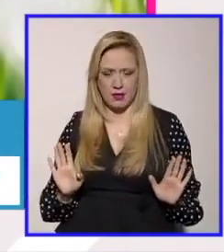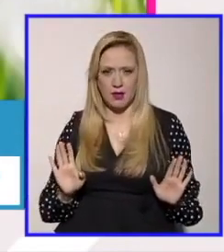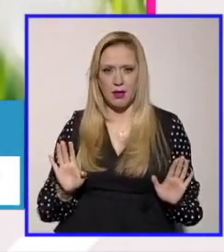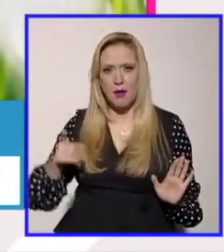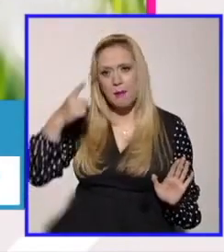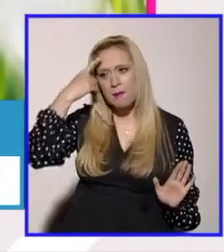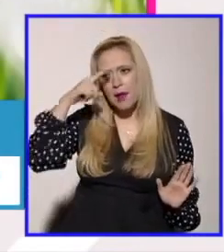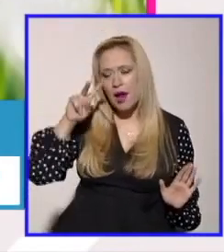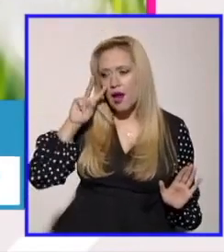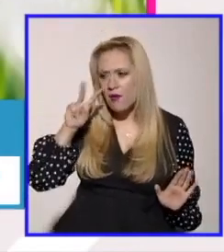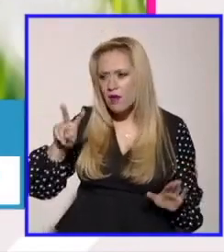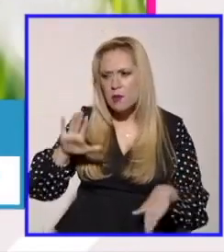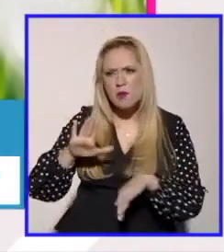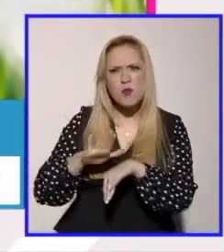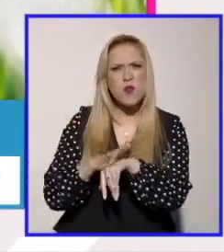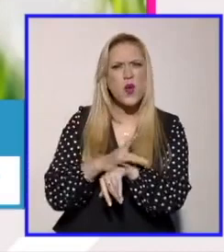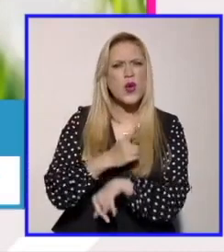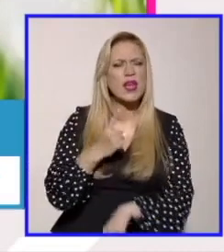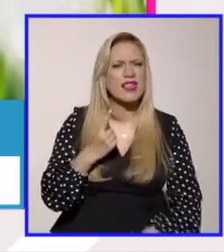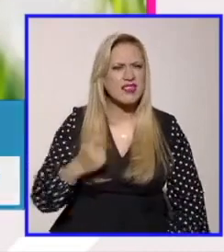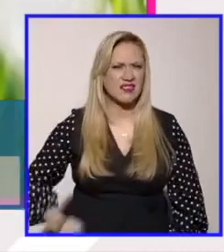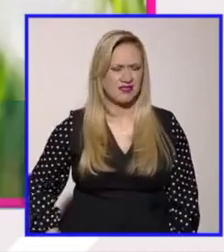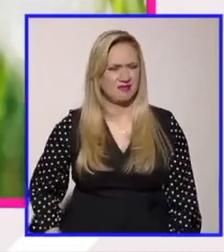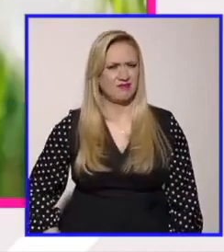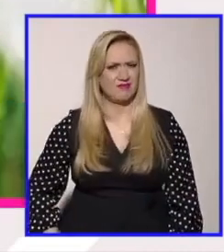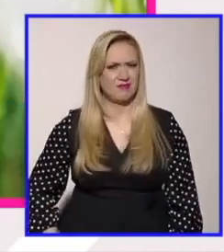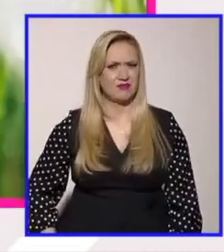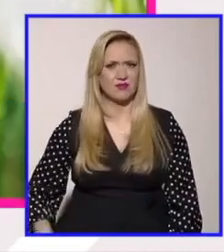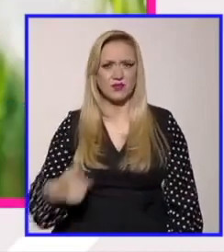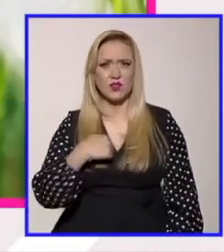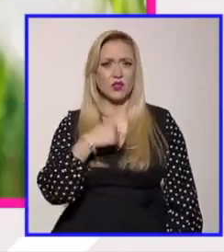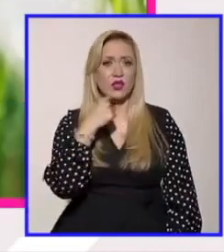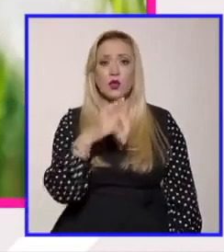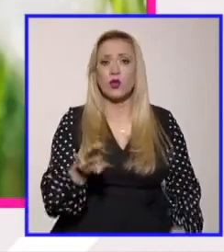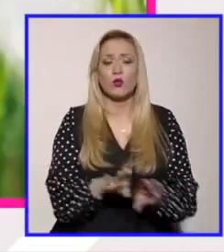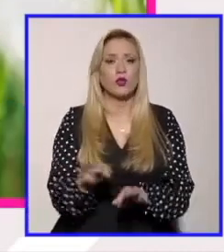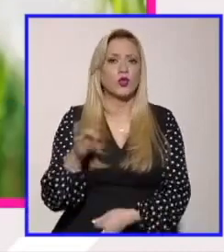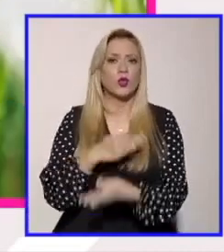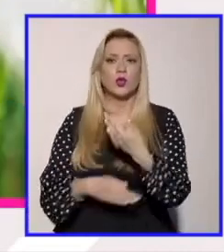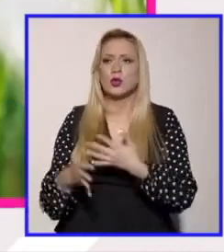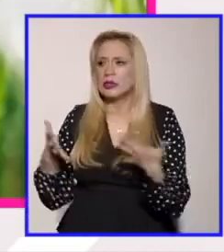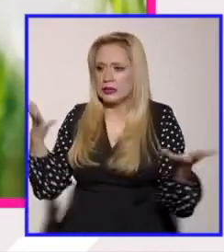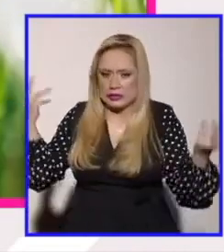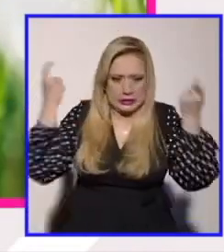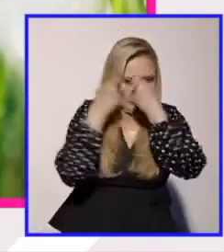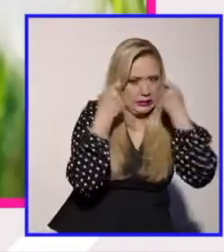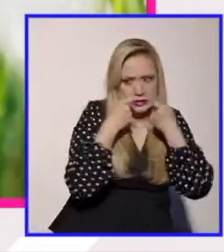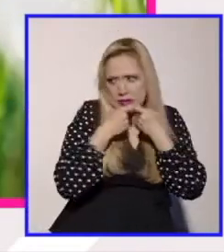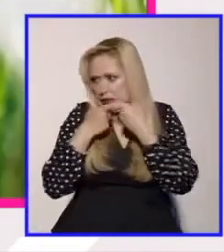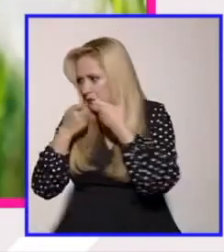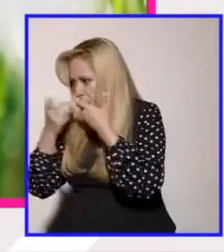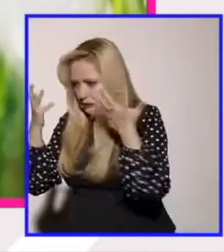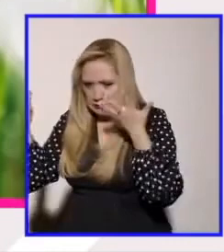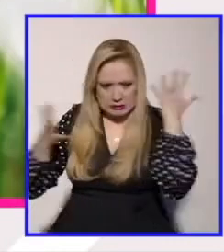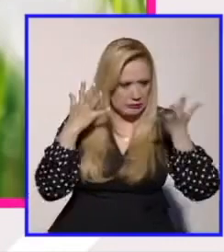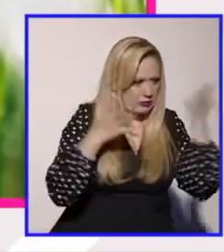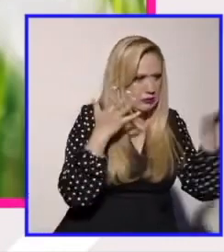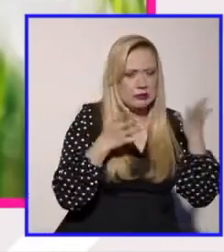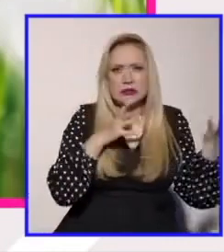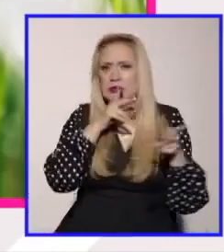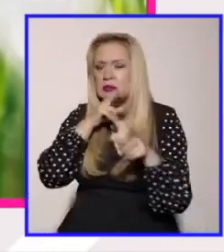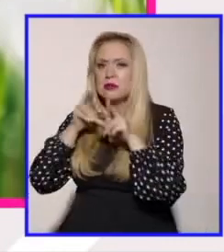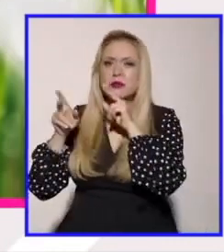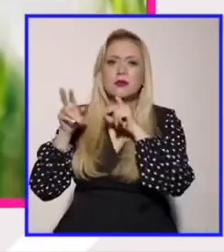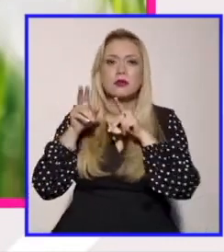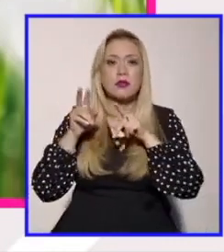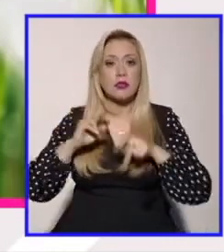viviendo esta respuesta que yo he calificado una respuesta de pánico porque honestamente la presencia de personas trans no solo de mujeres trans